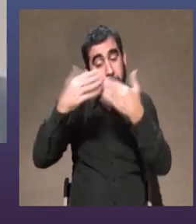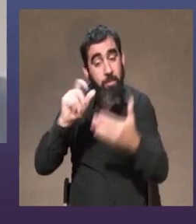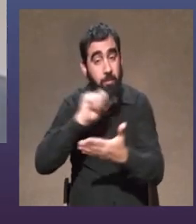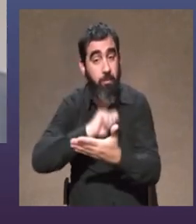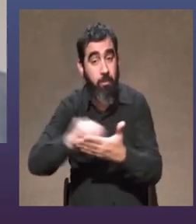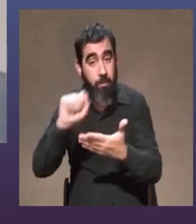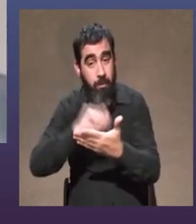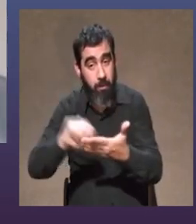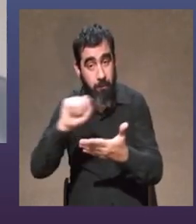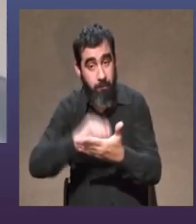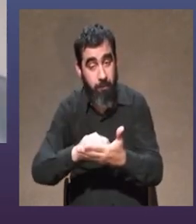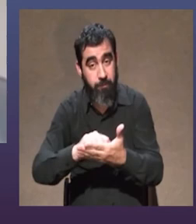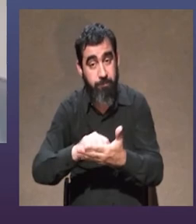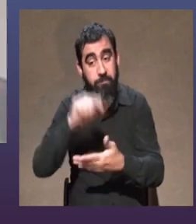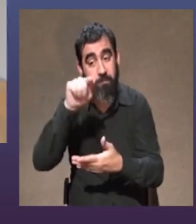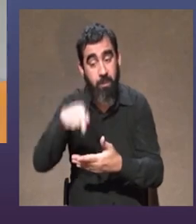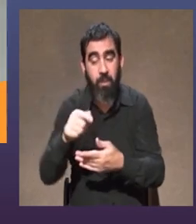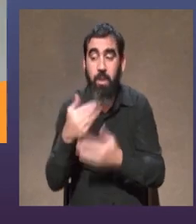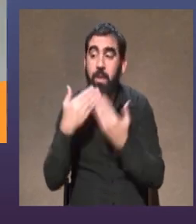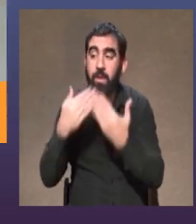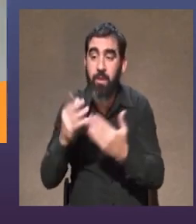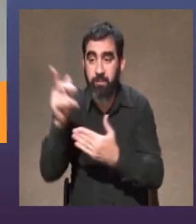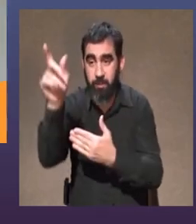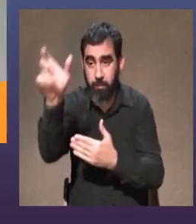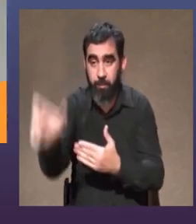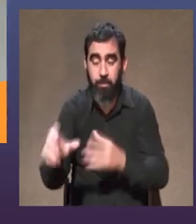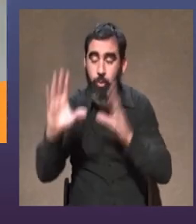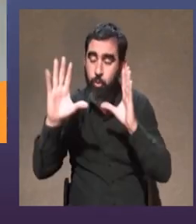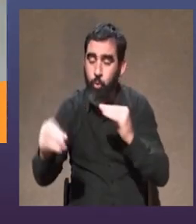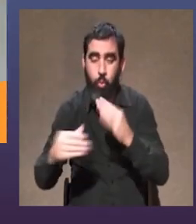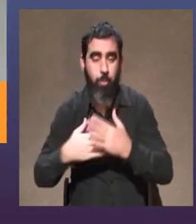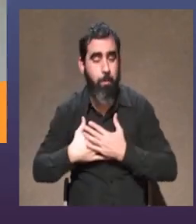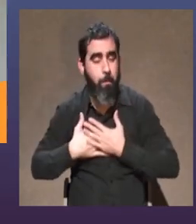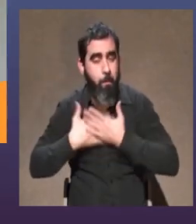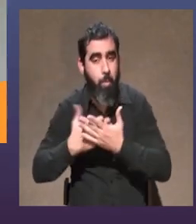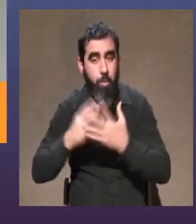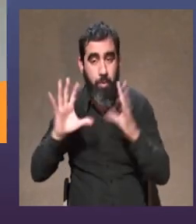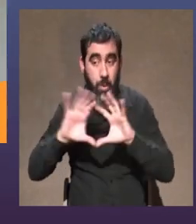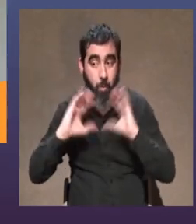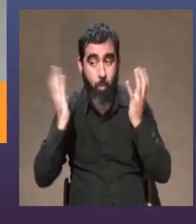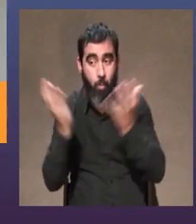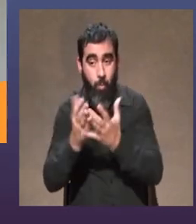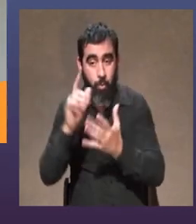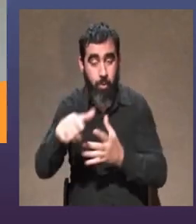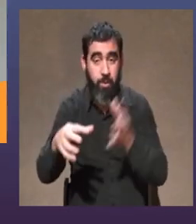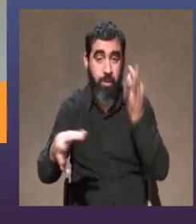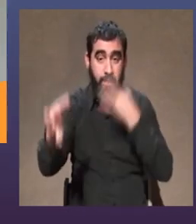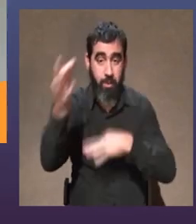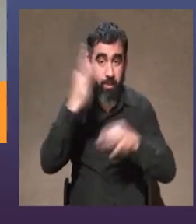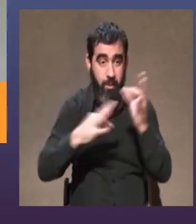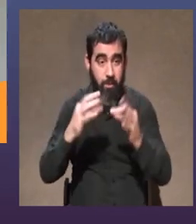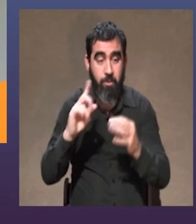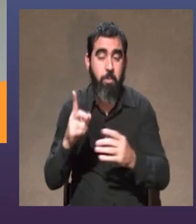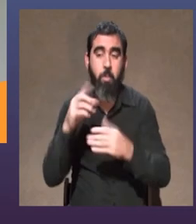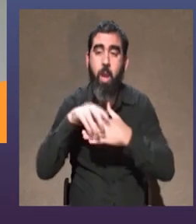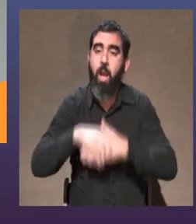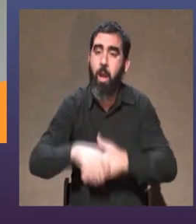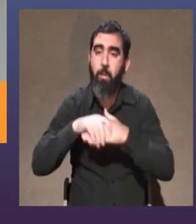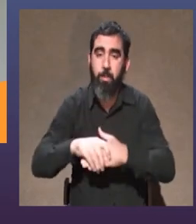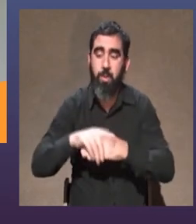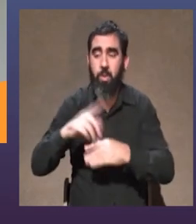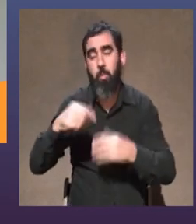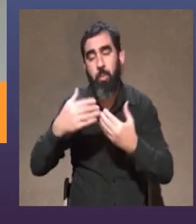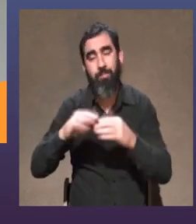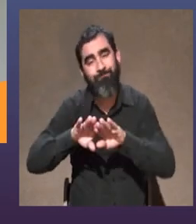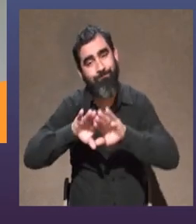escribir y a él le debo todo el enamoramiento de este mundo se lo debo a él que fue mi gran